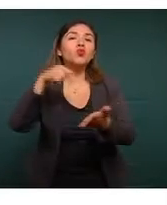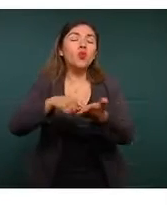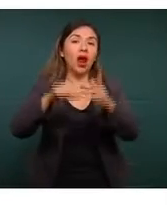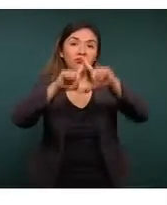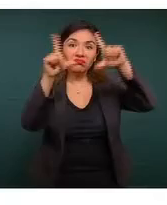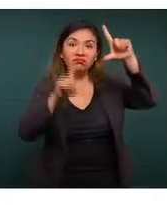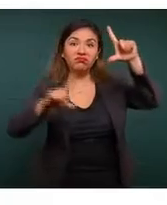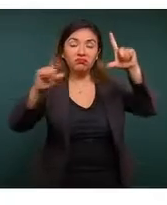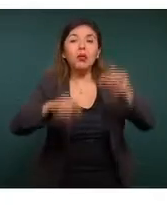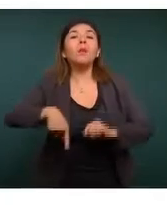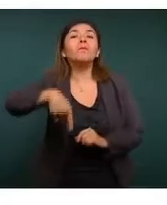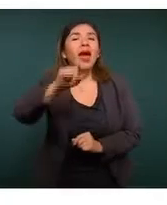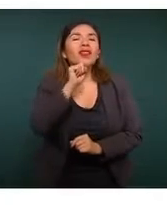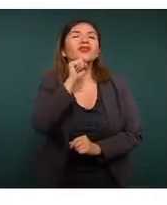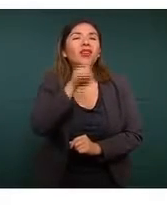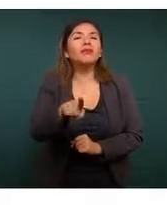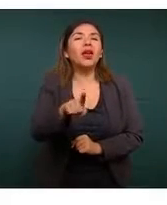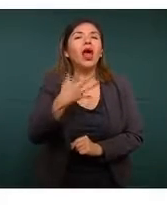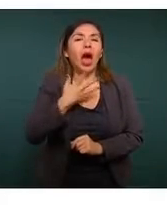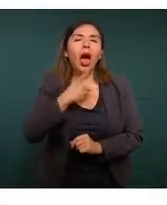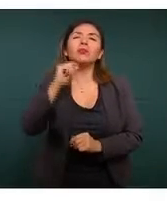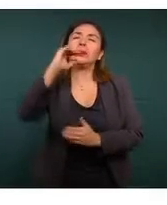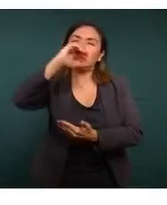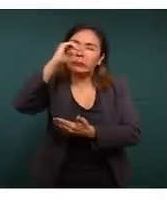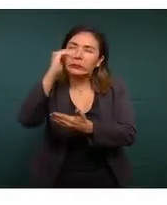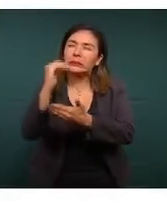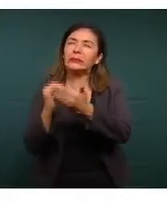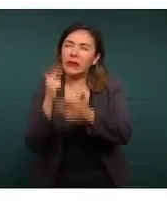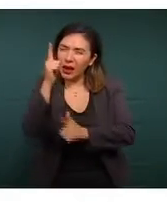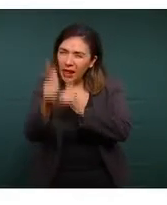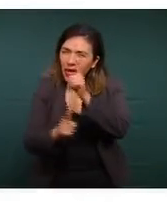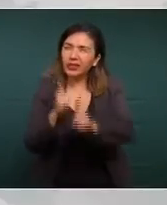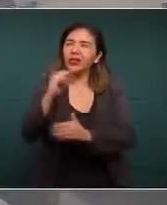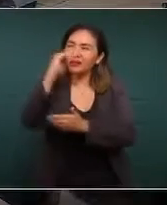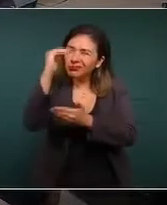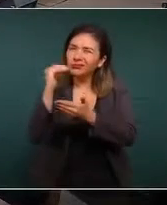nacional, pero también van a la baja esta.